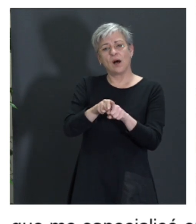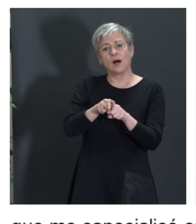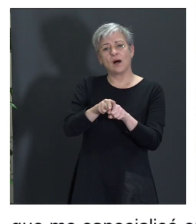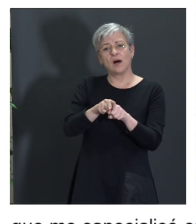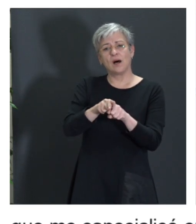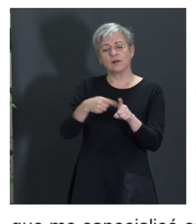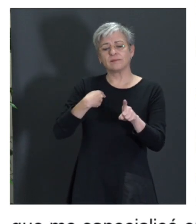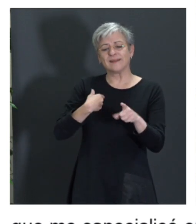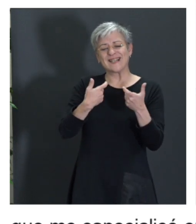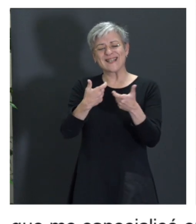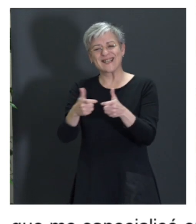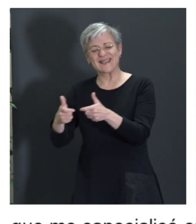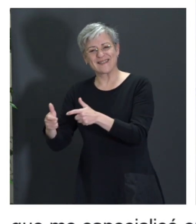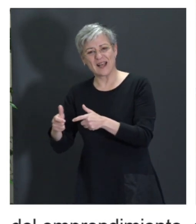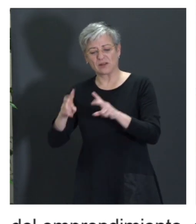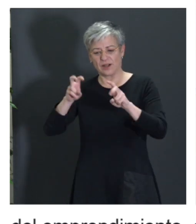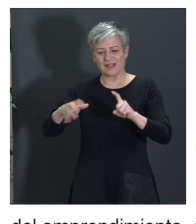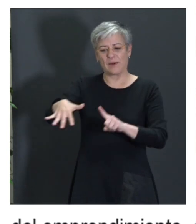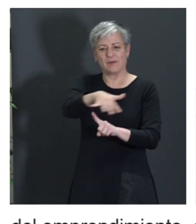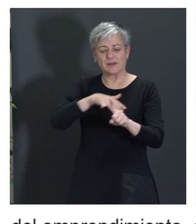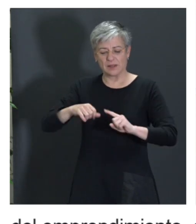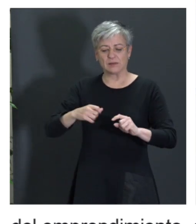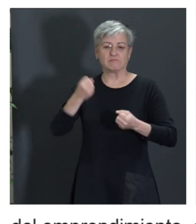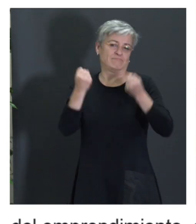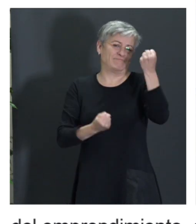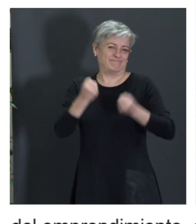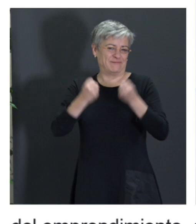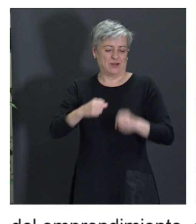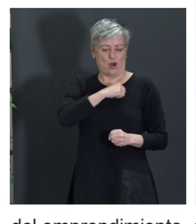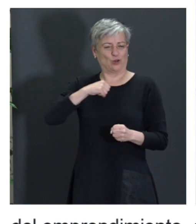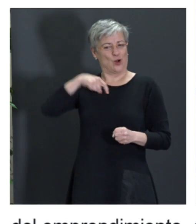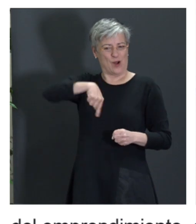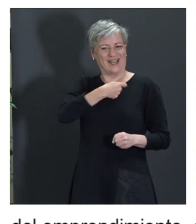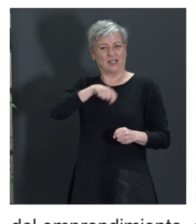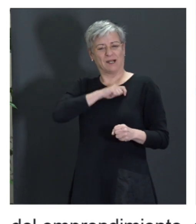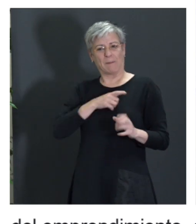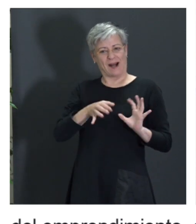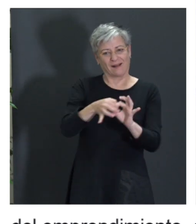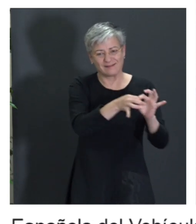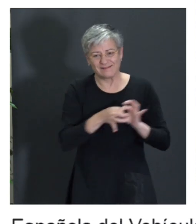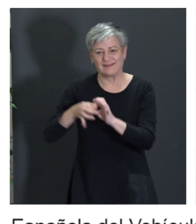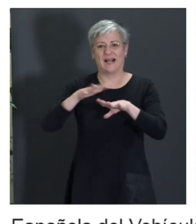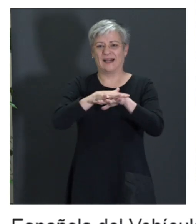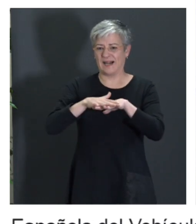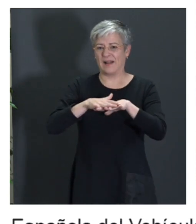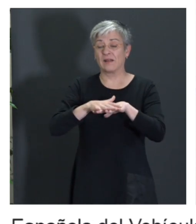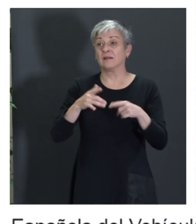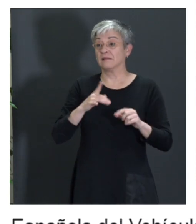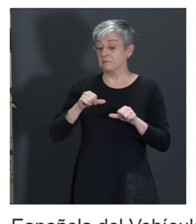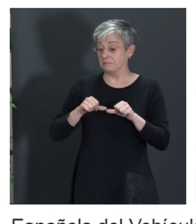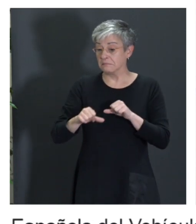sectores que forman el ecosistema del vehículo autónomo en España. Y, bueno, desde ese momento